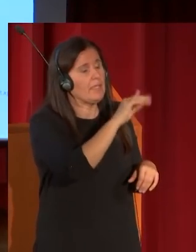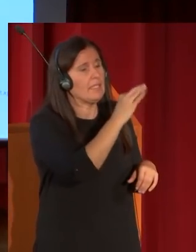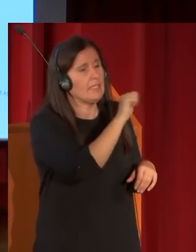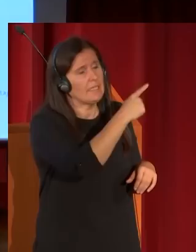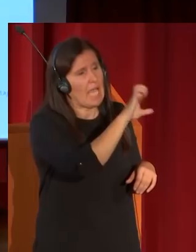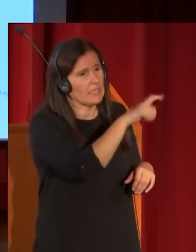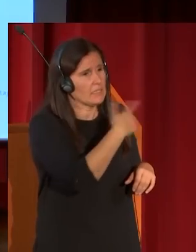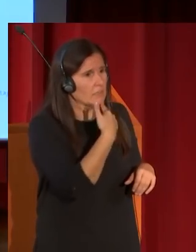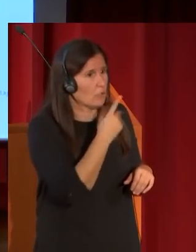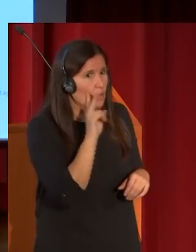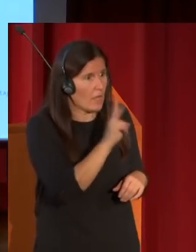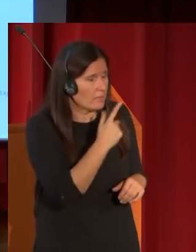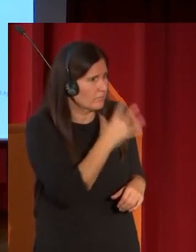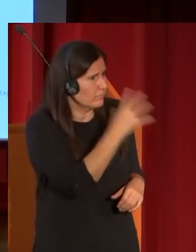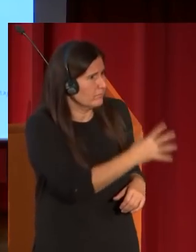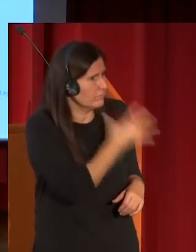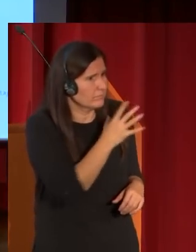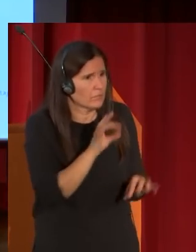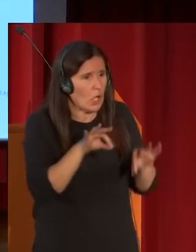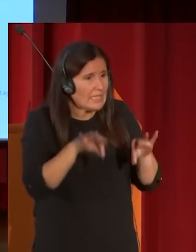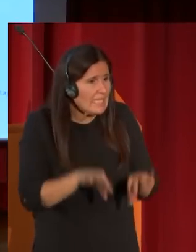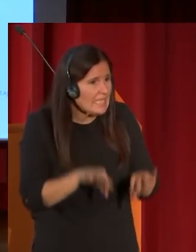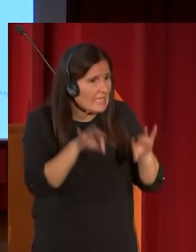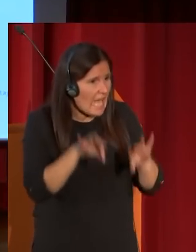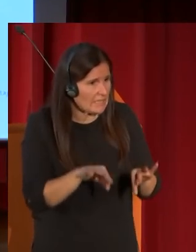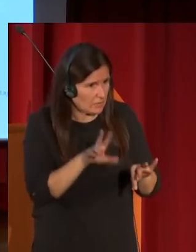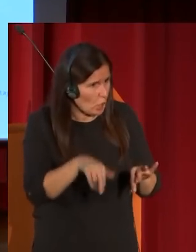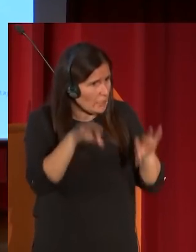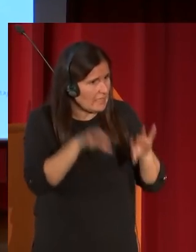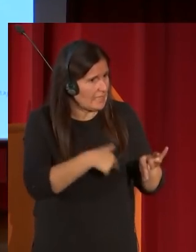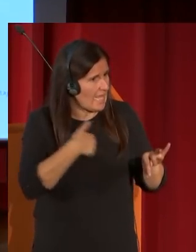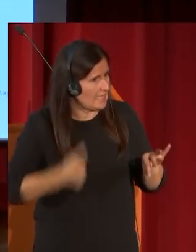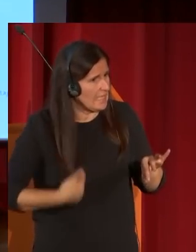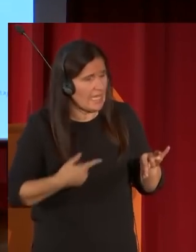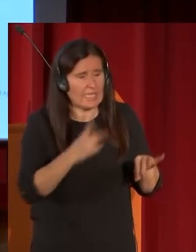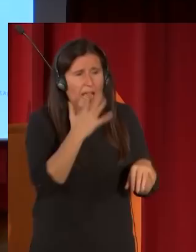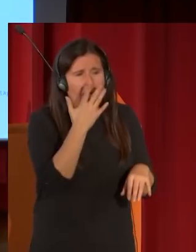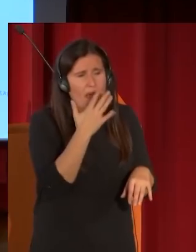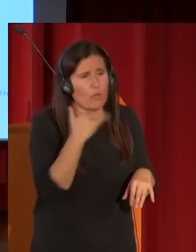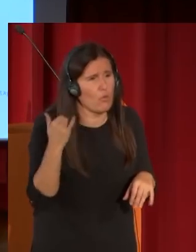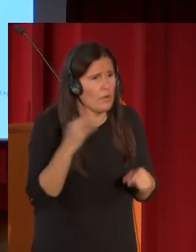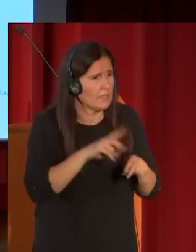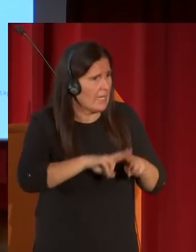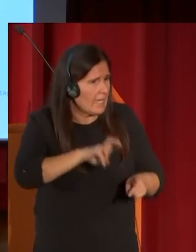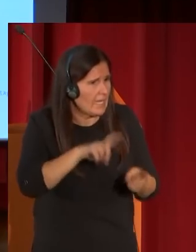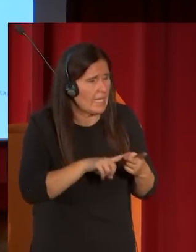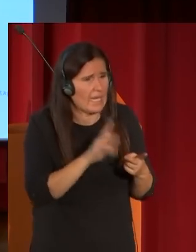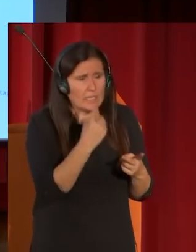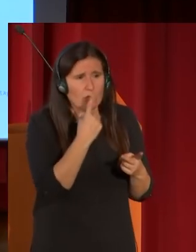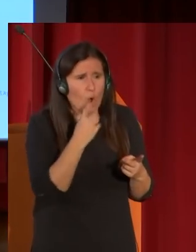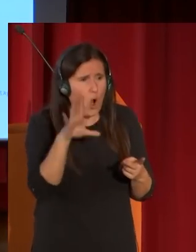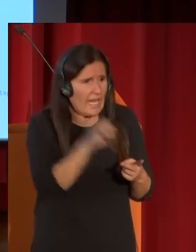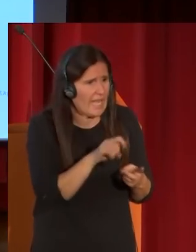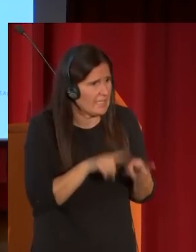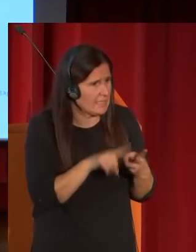fascinados por estas tintas estos son tintas chinas azuladas negras y ocres ven los tres